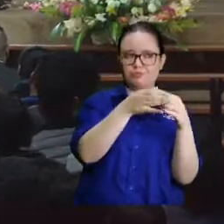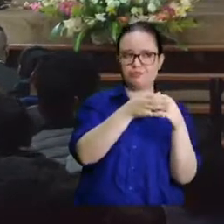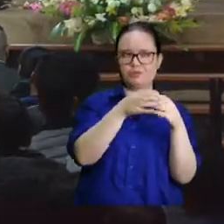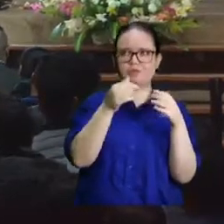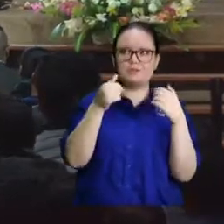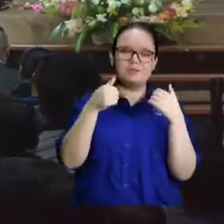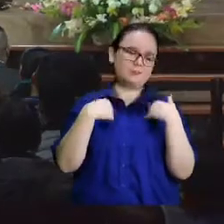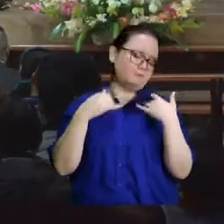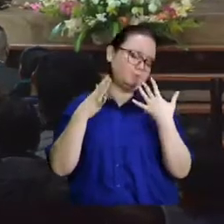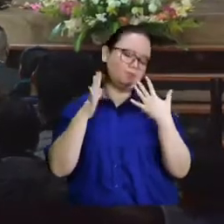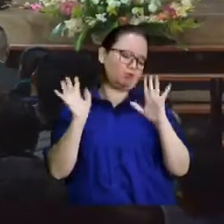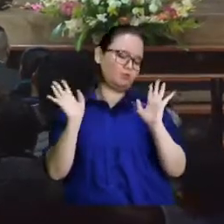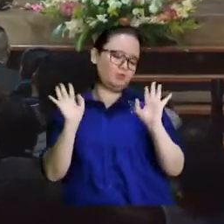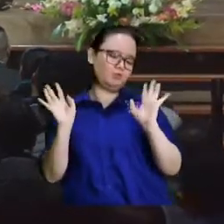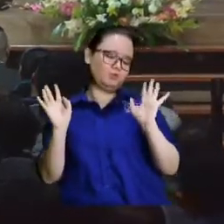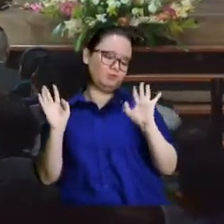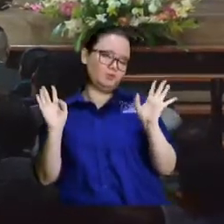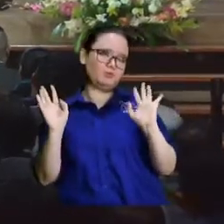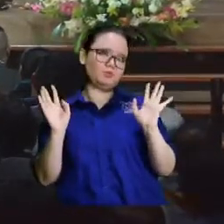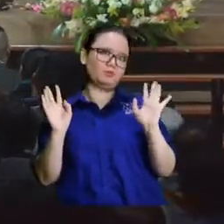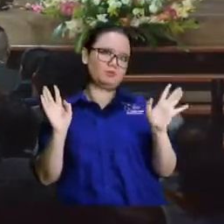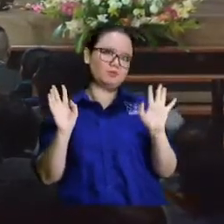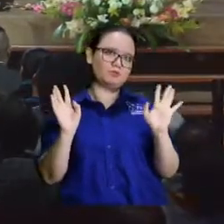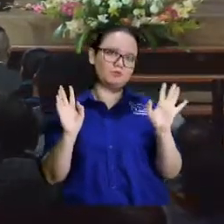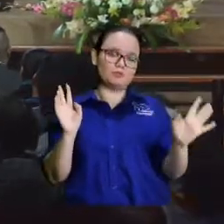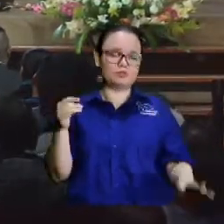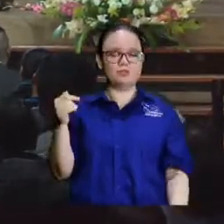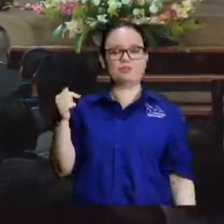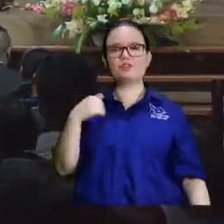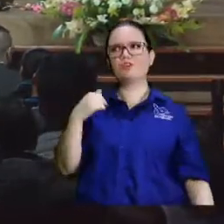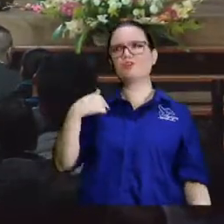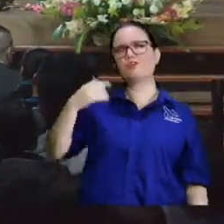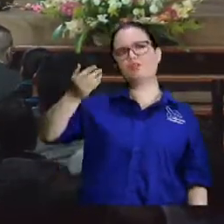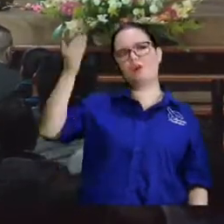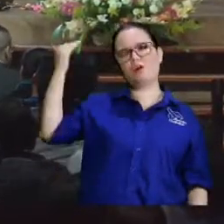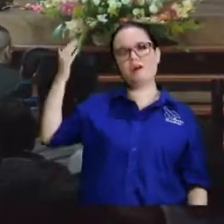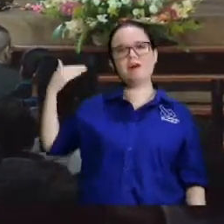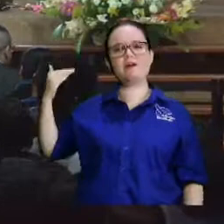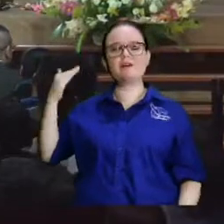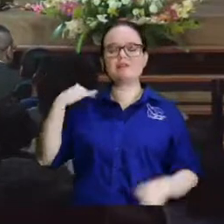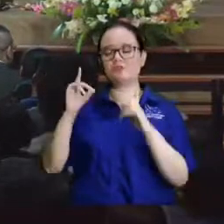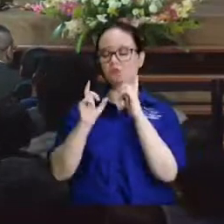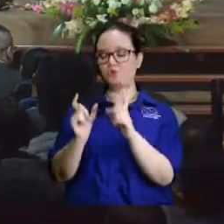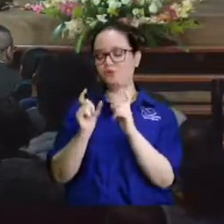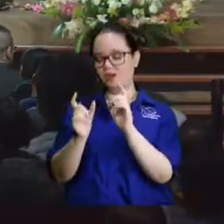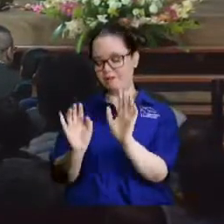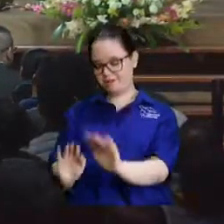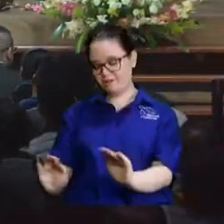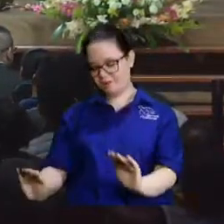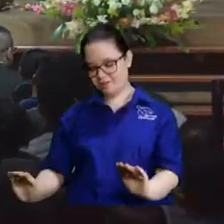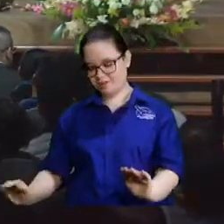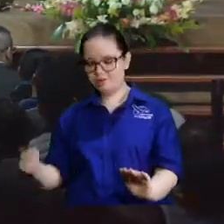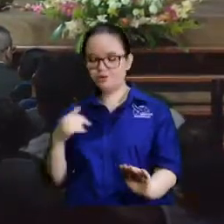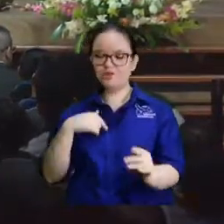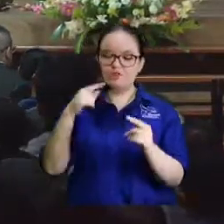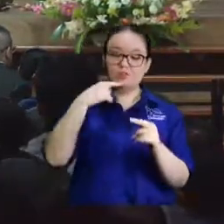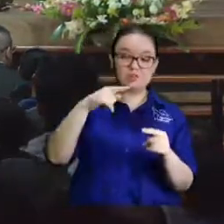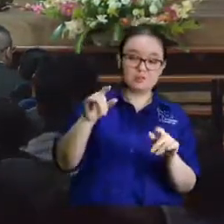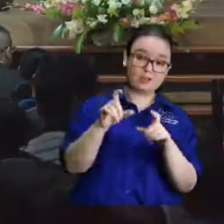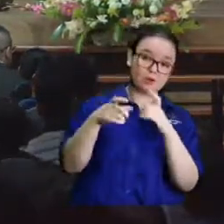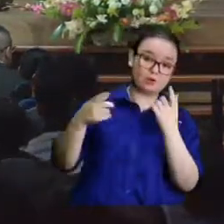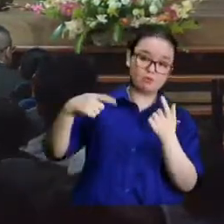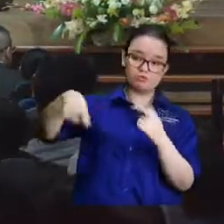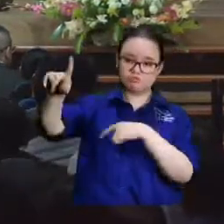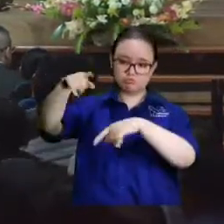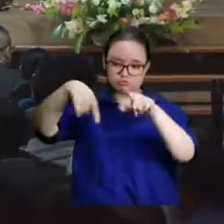no yo allá en la colonia me ponía unos cinco chiricitos ahí que jugaban con una pelota de trapo y yo les decía como vos andate